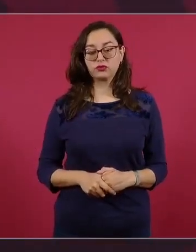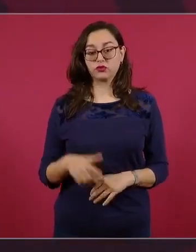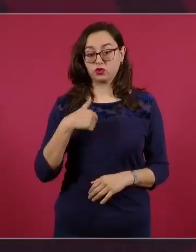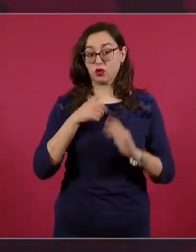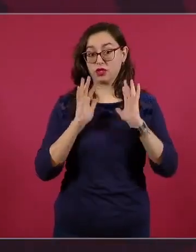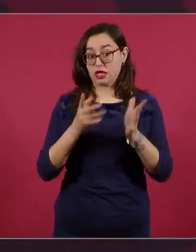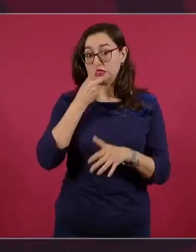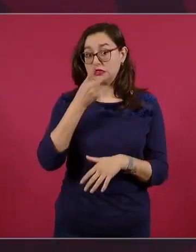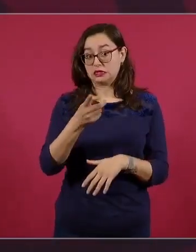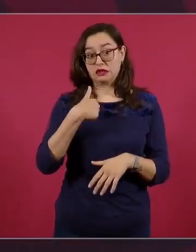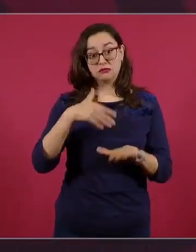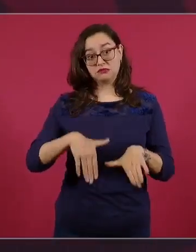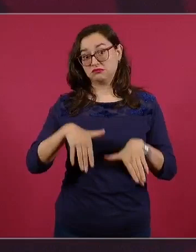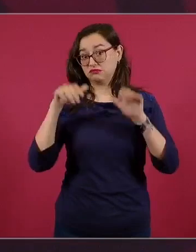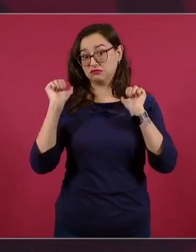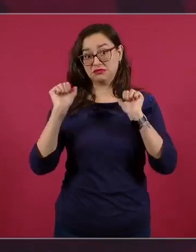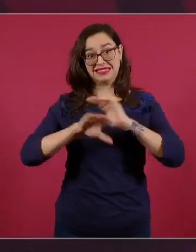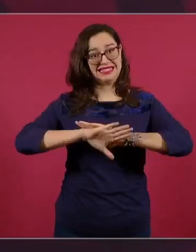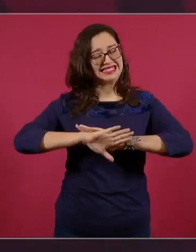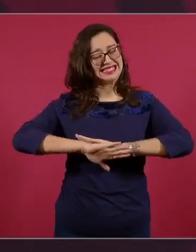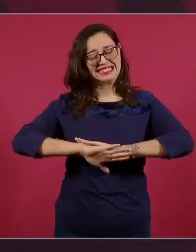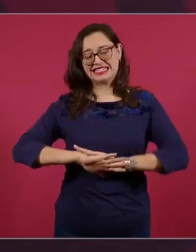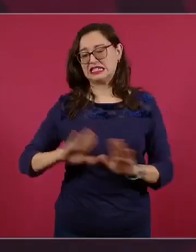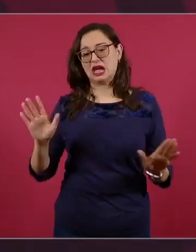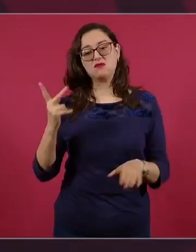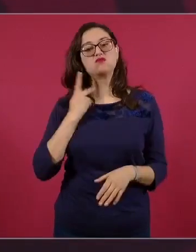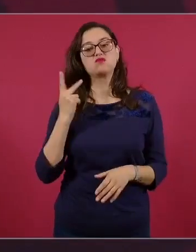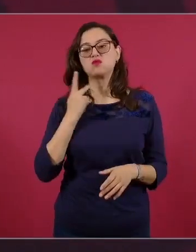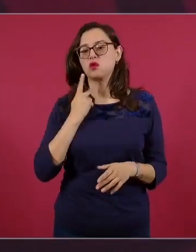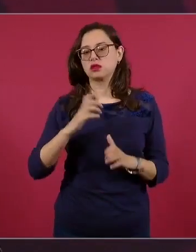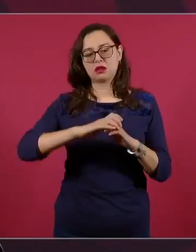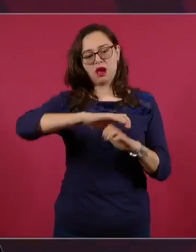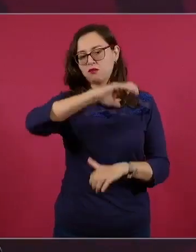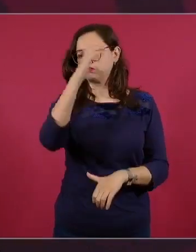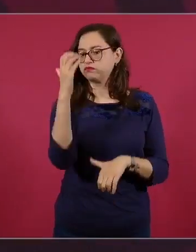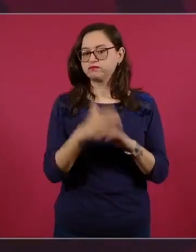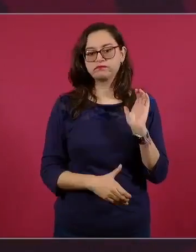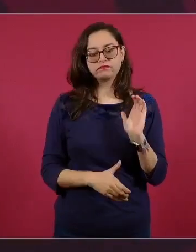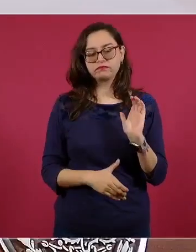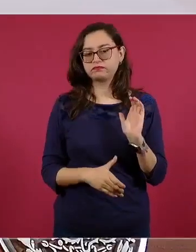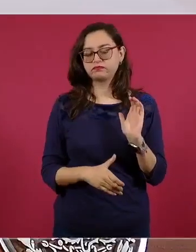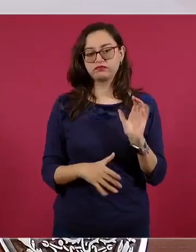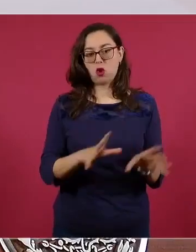No voy a tener ninguna actividad pública, política.